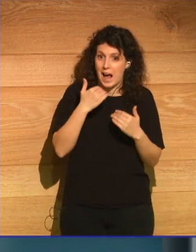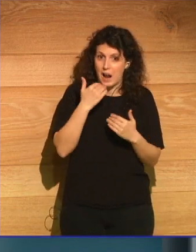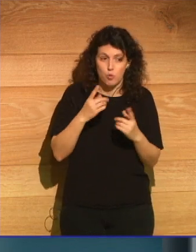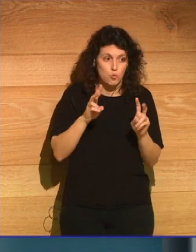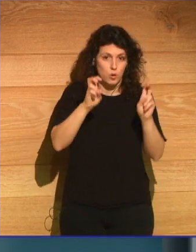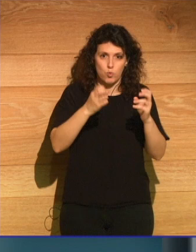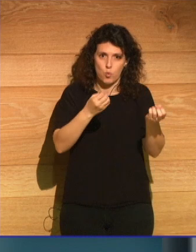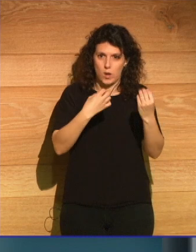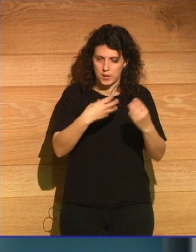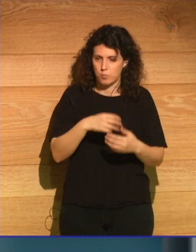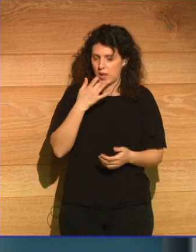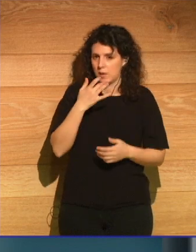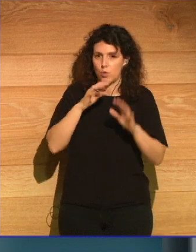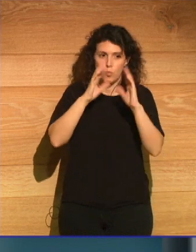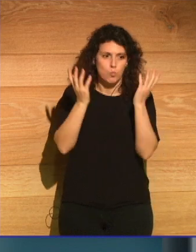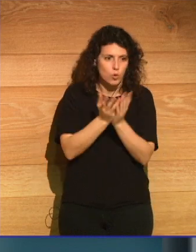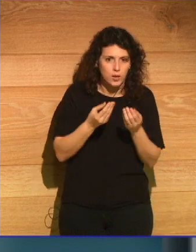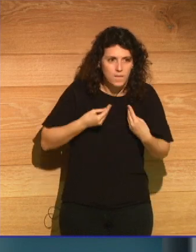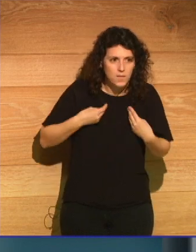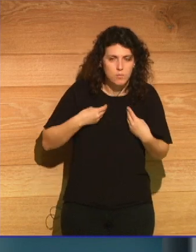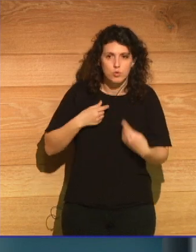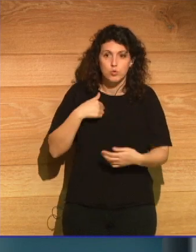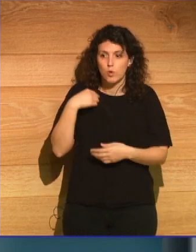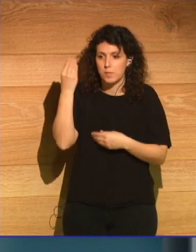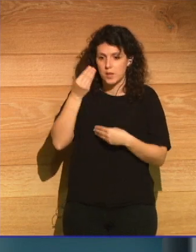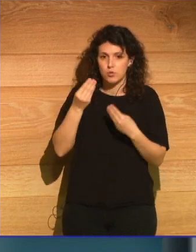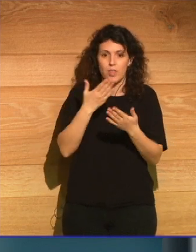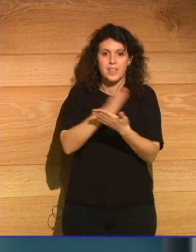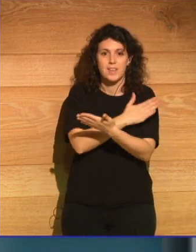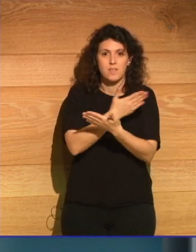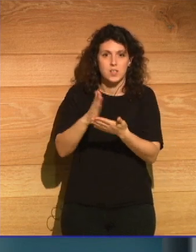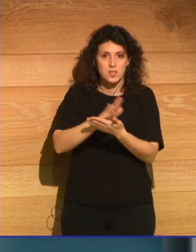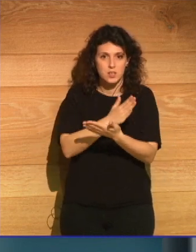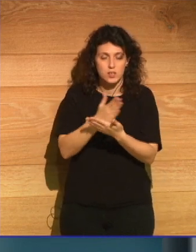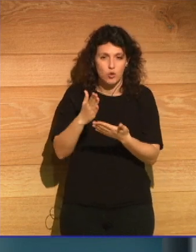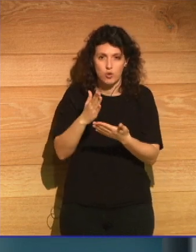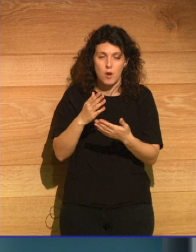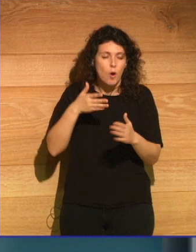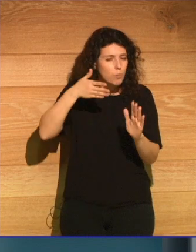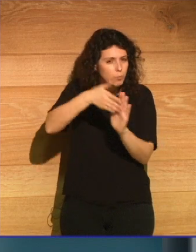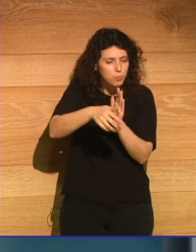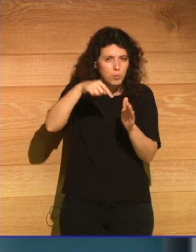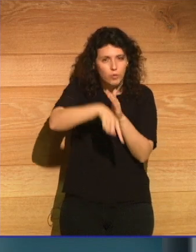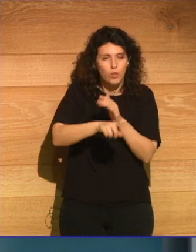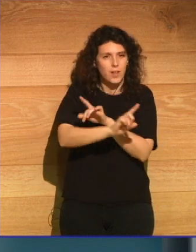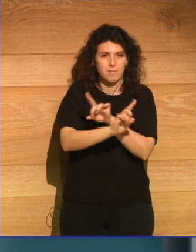algo sobre el mundo que habitamos. O sea, que yo creo que la división quizá no sea tan profunda como